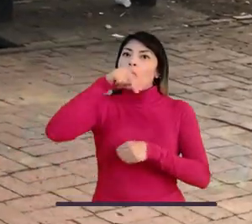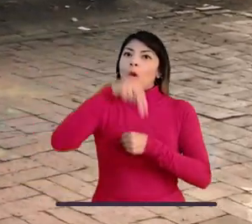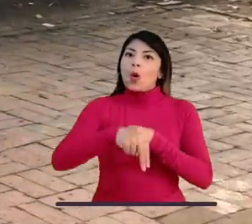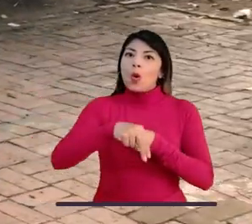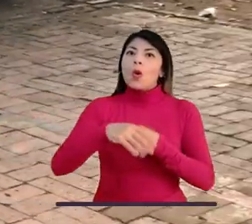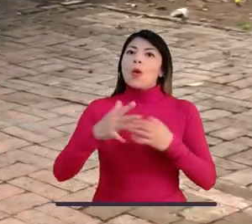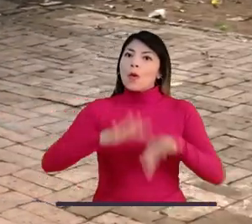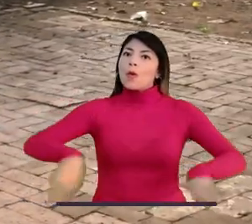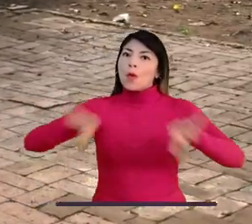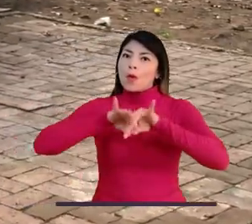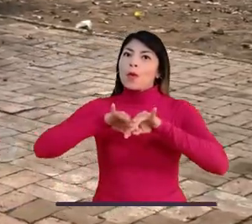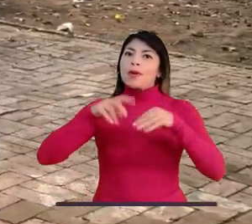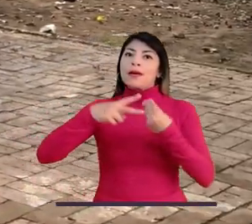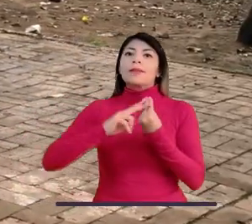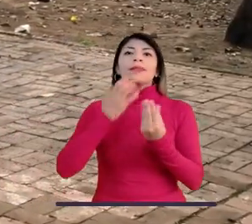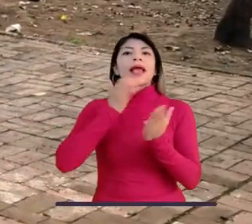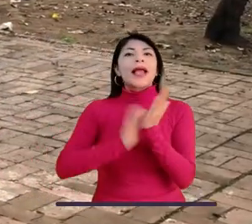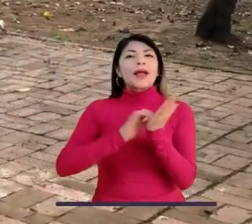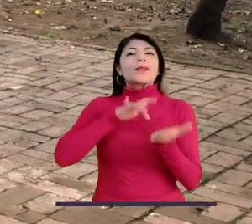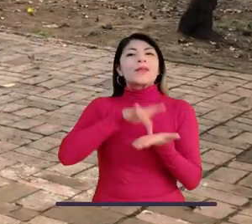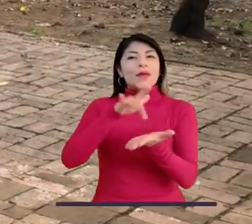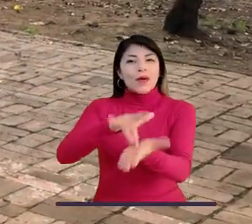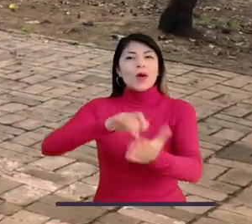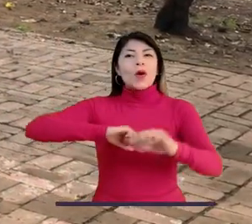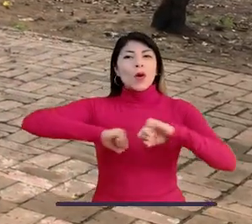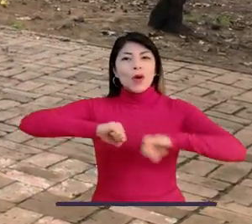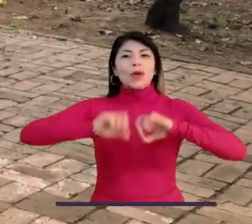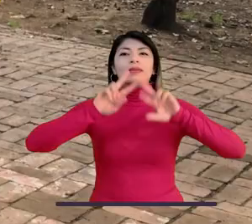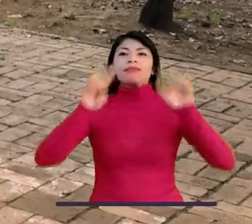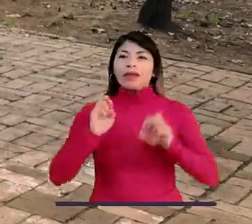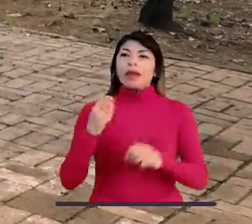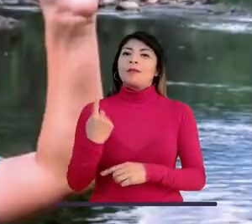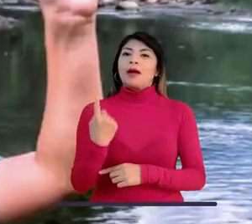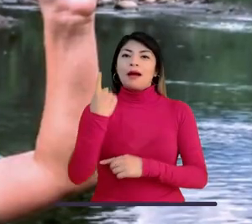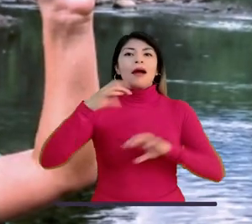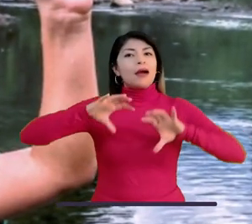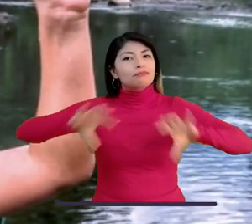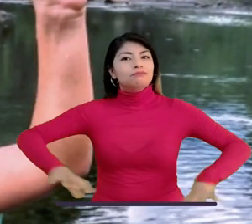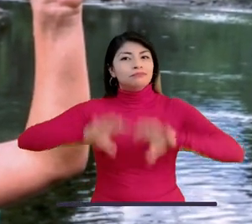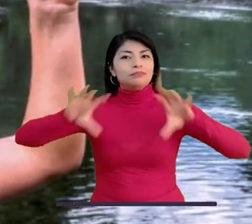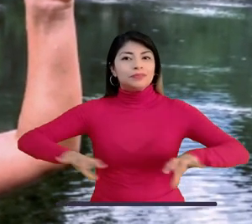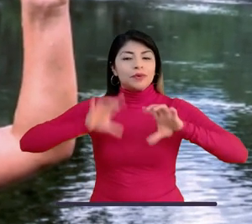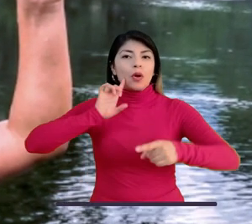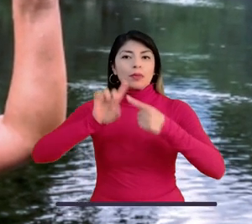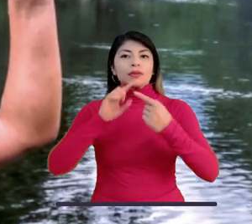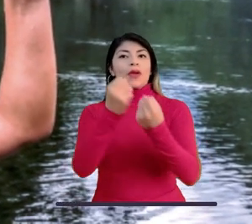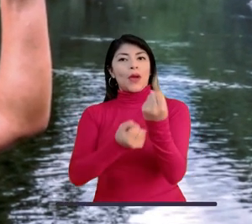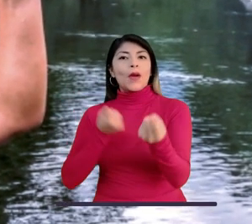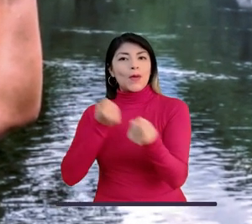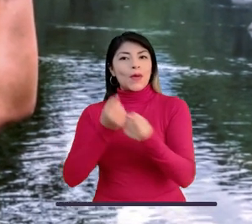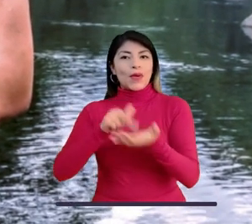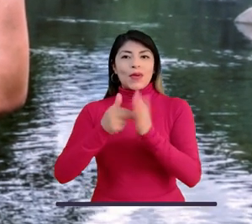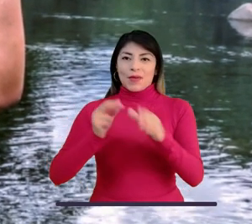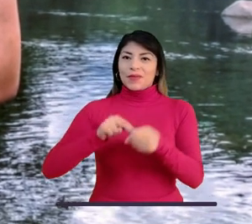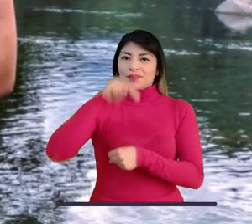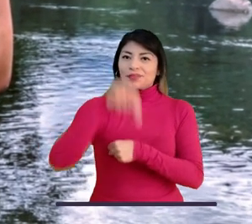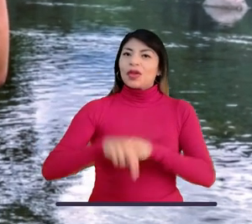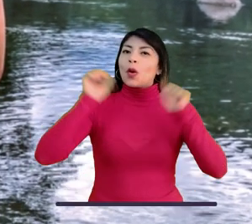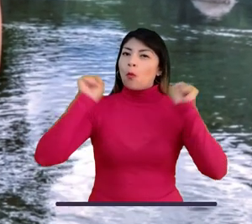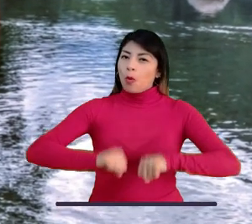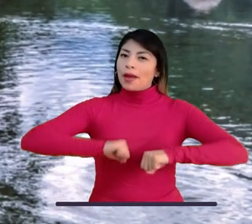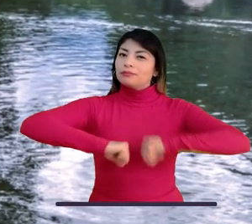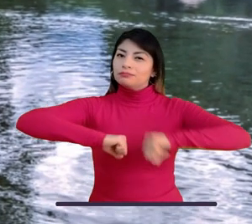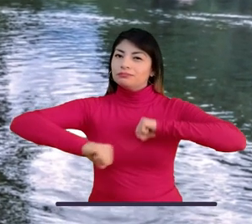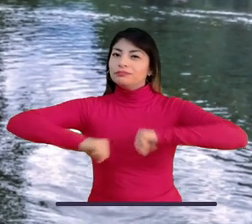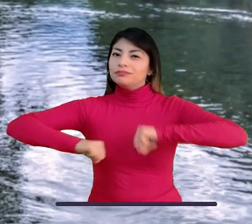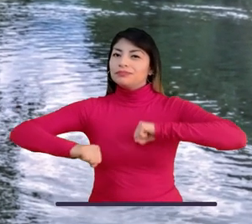ciudadanía, nos hace recurrir a herramientas como la participación y para mí eso es activismo, abanderar una causa como